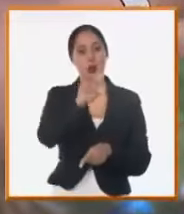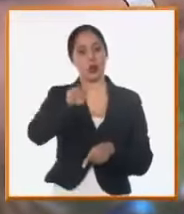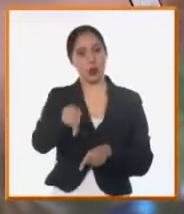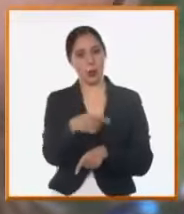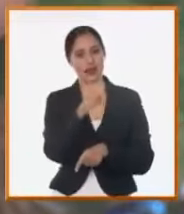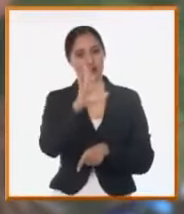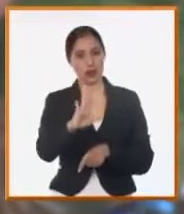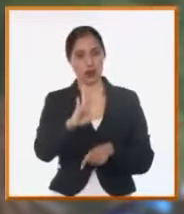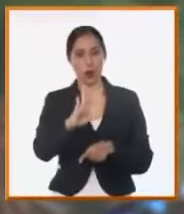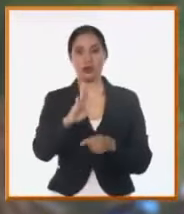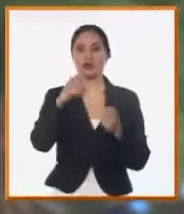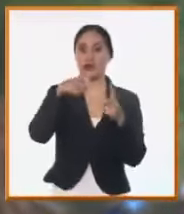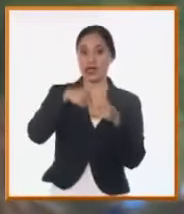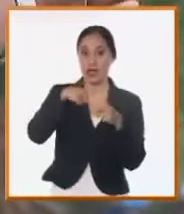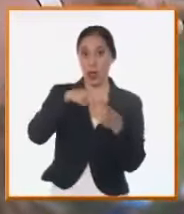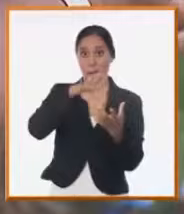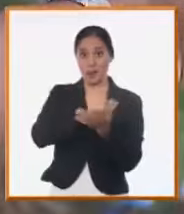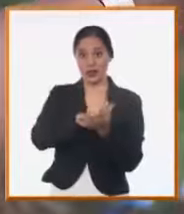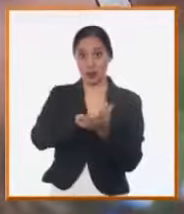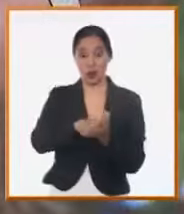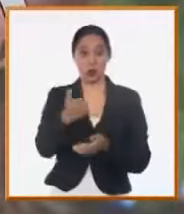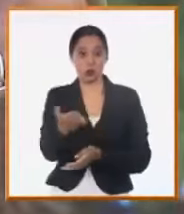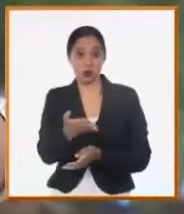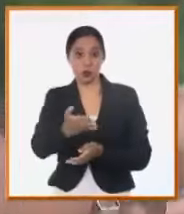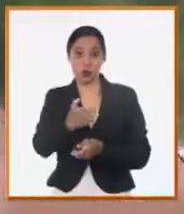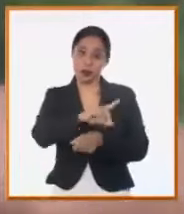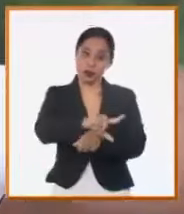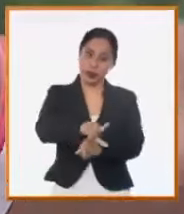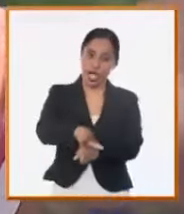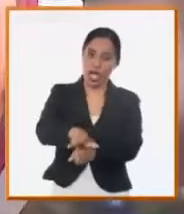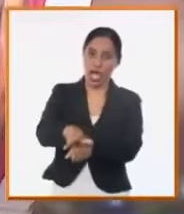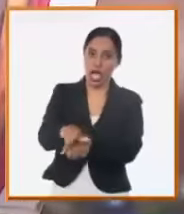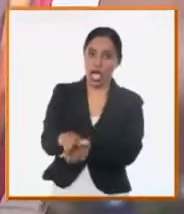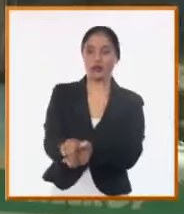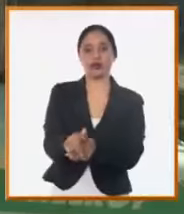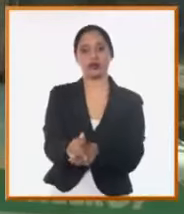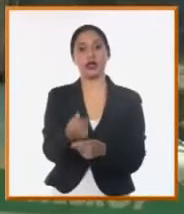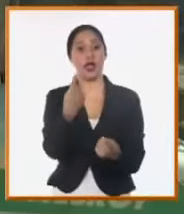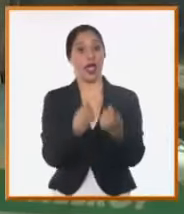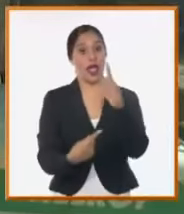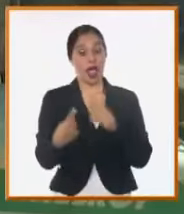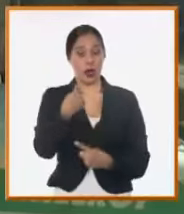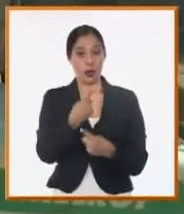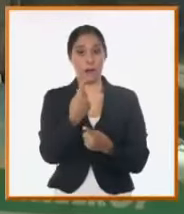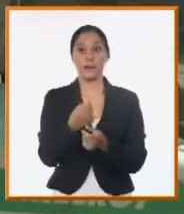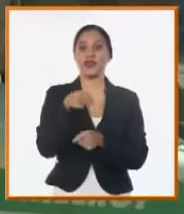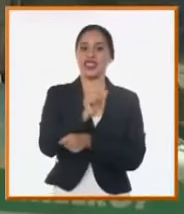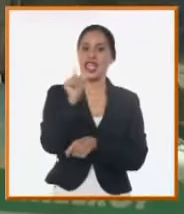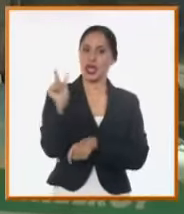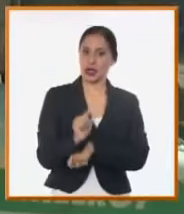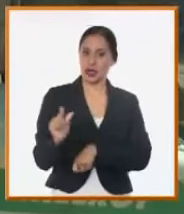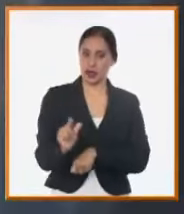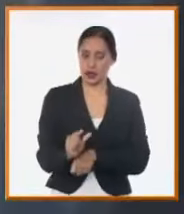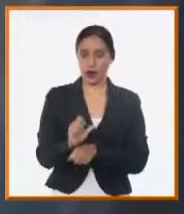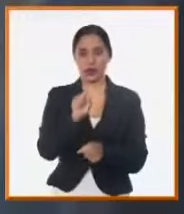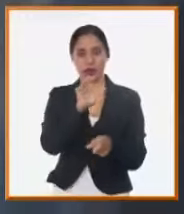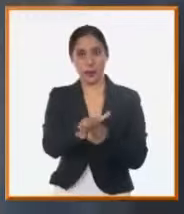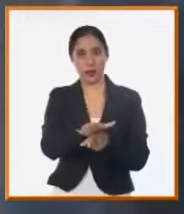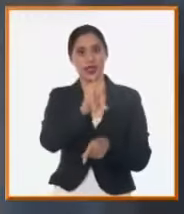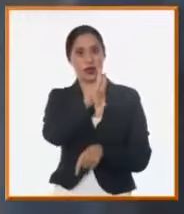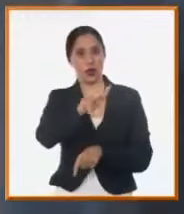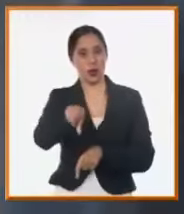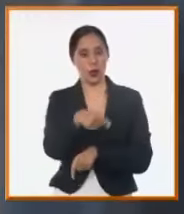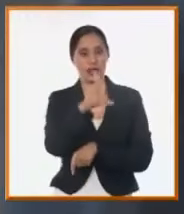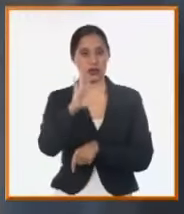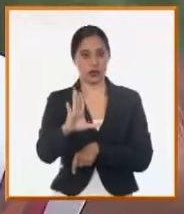cierre que se le realizará al río y a partir de ahí con un trazado de 2,5